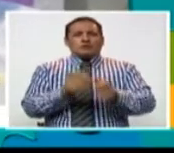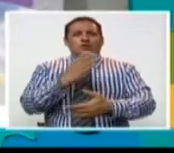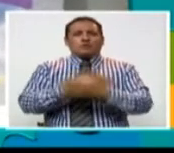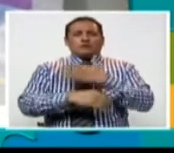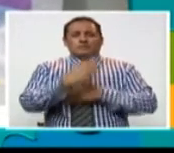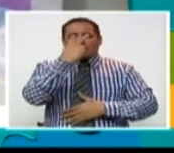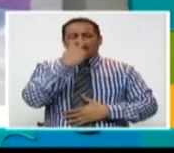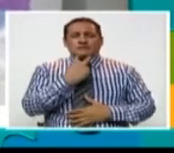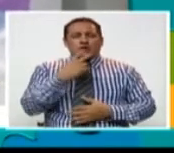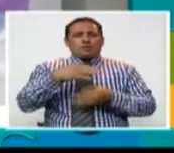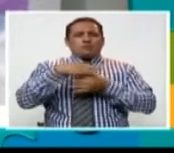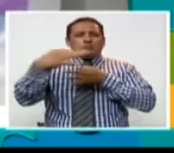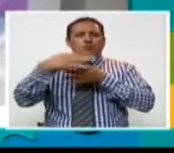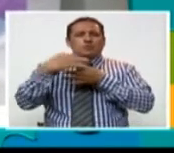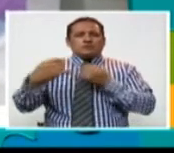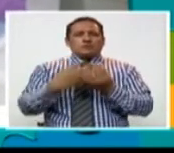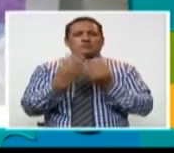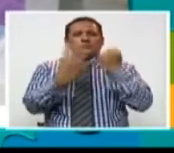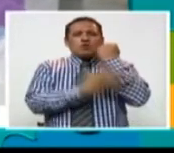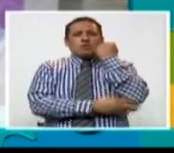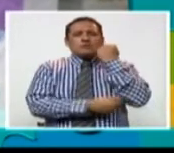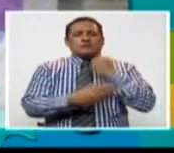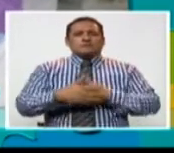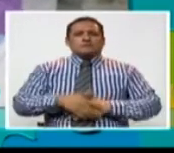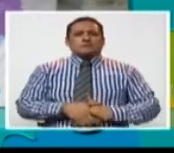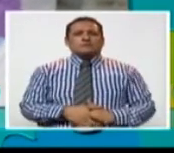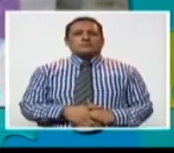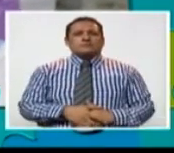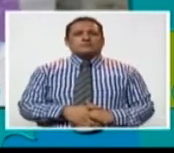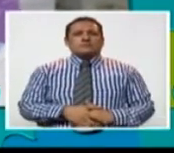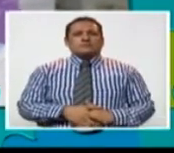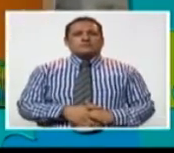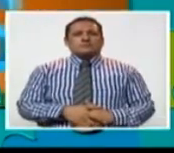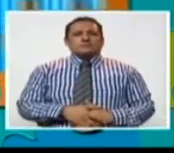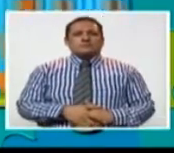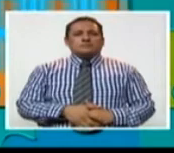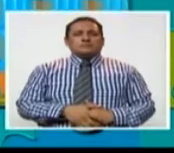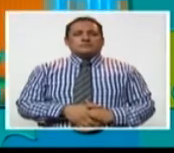con discapacidad visual de provincias de escasos recursos económicos.